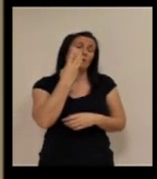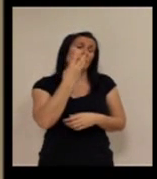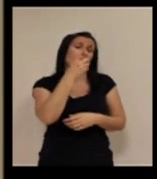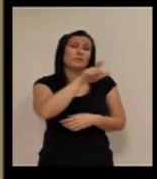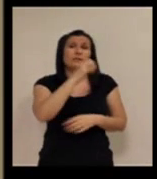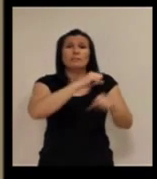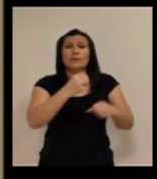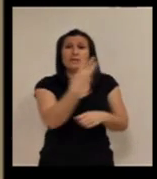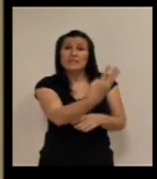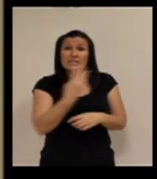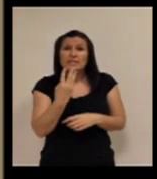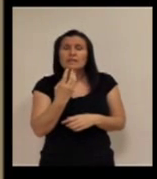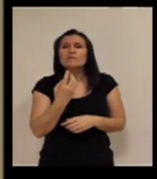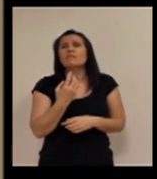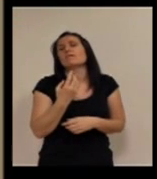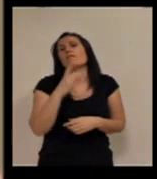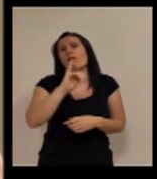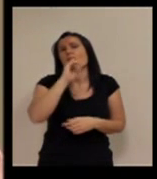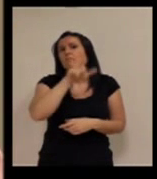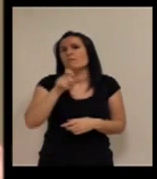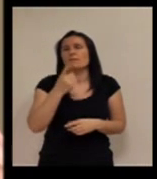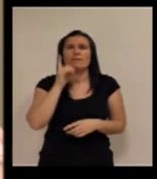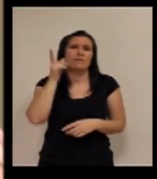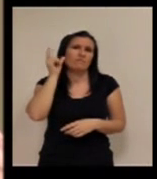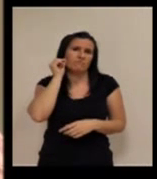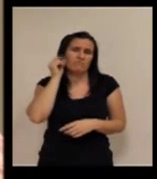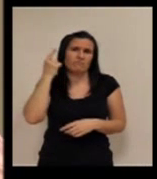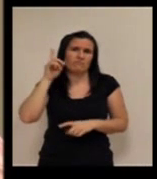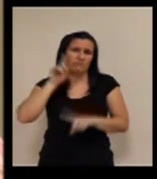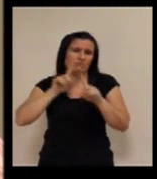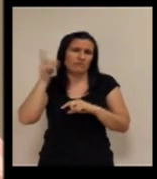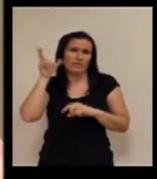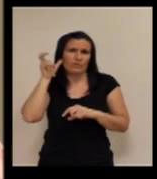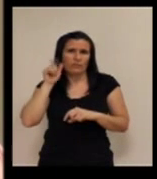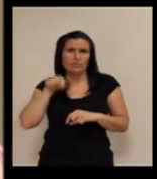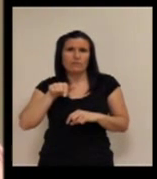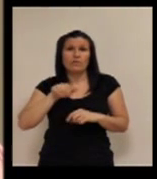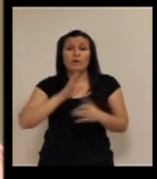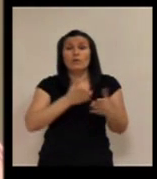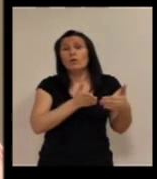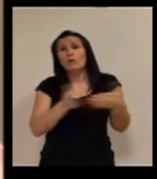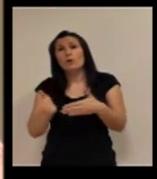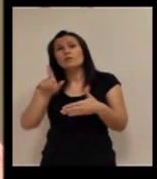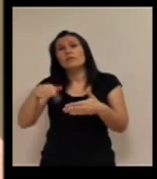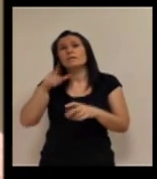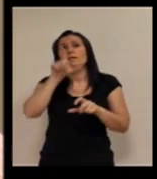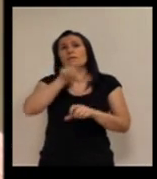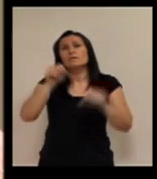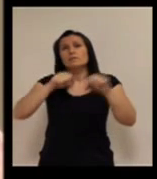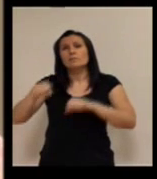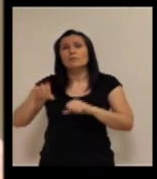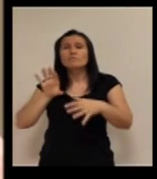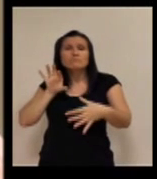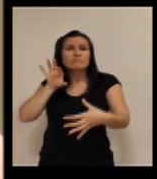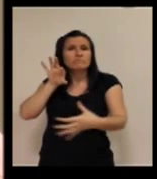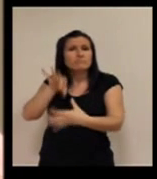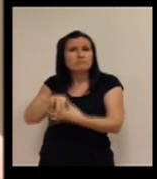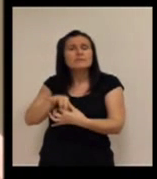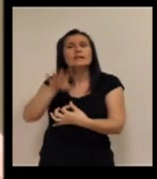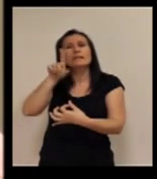tienen un problema serio de audición. Por otro lado, las personas mayores, también muy vinculadas